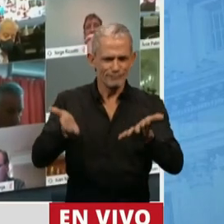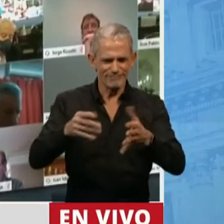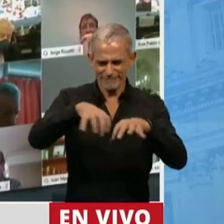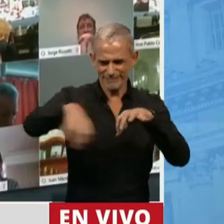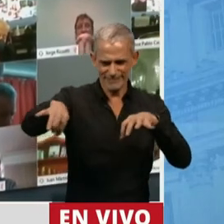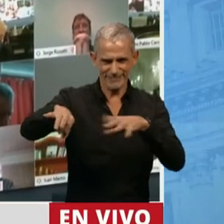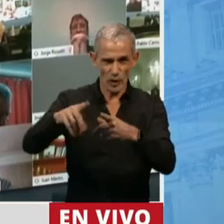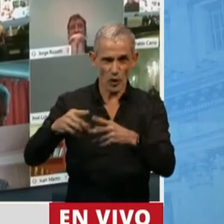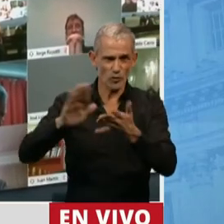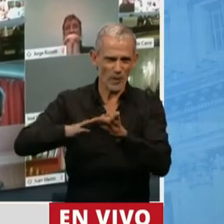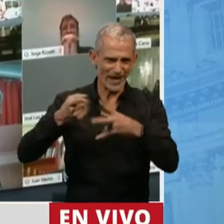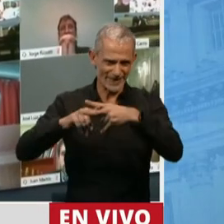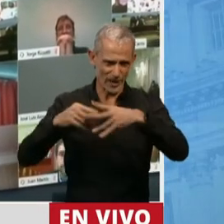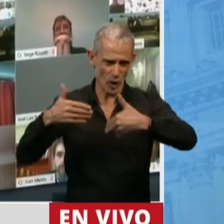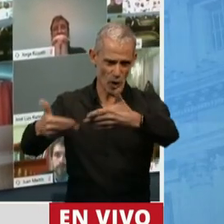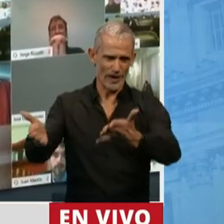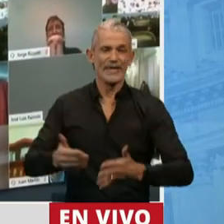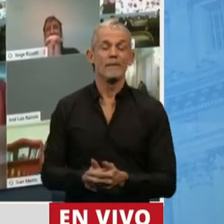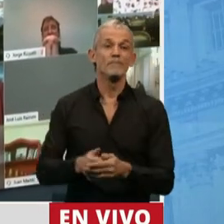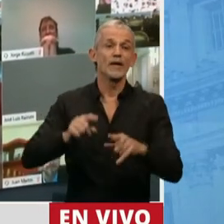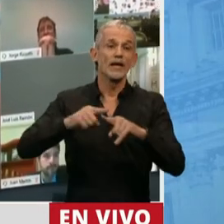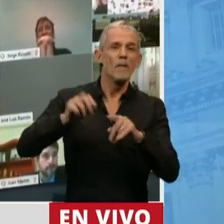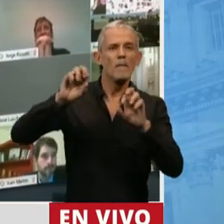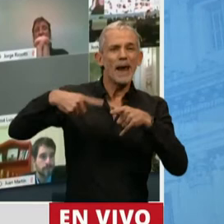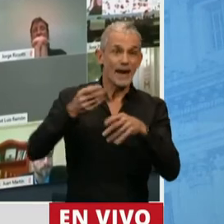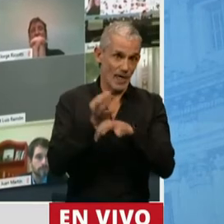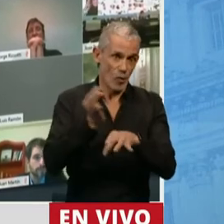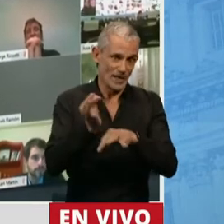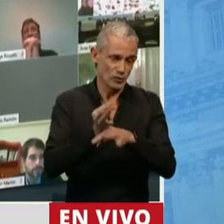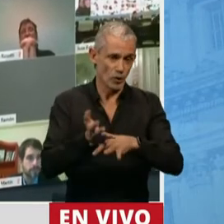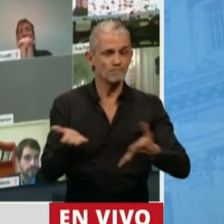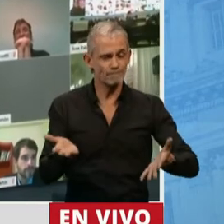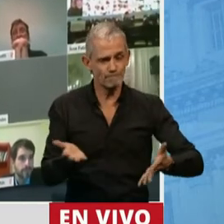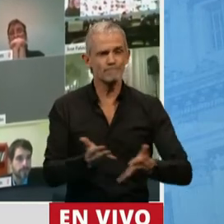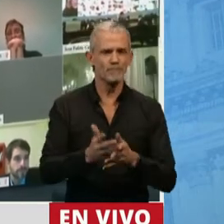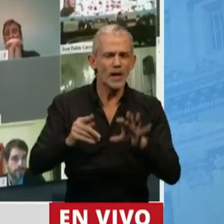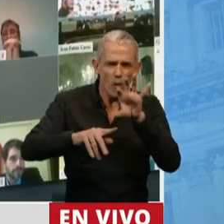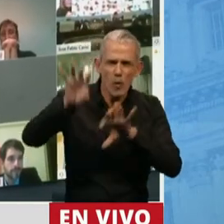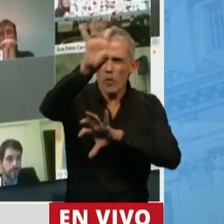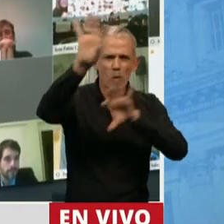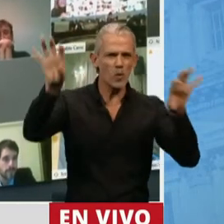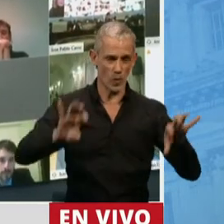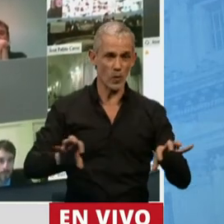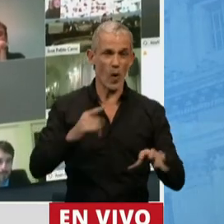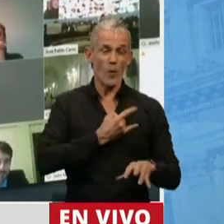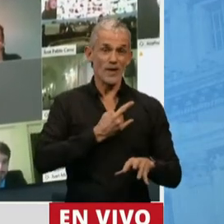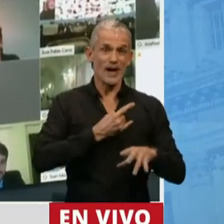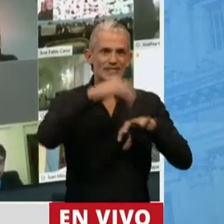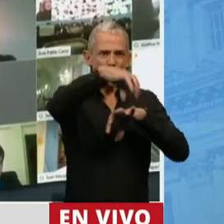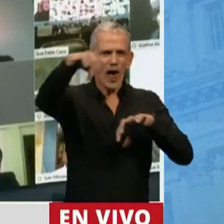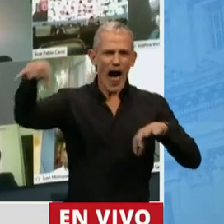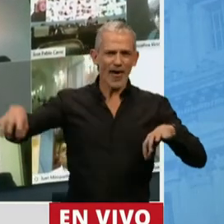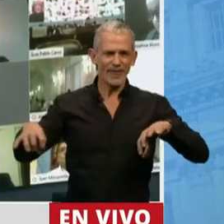sector del conocimiento. Me refiero a las políticas educativas. La regionalización de las universidades